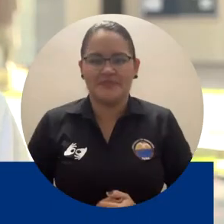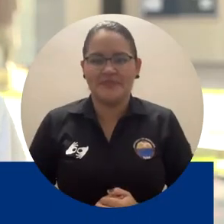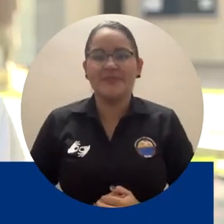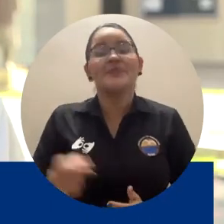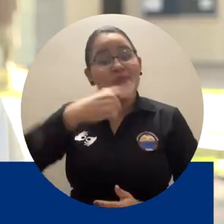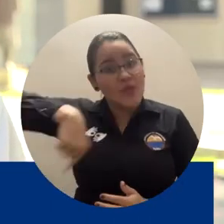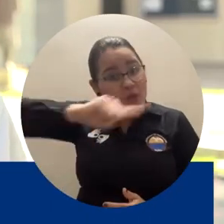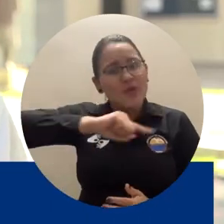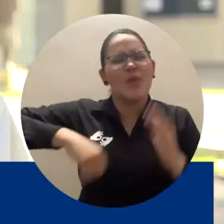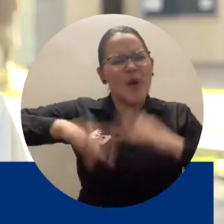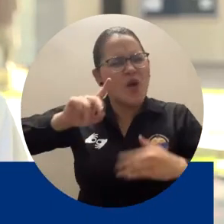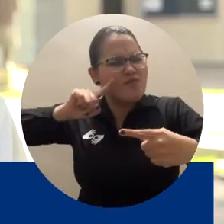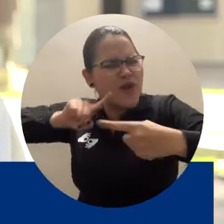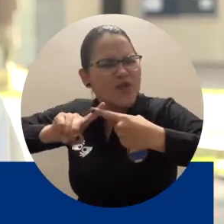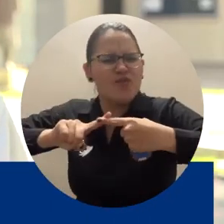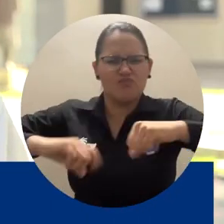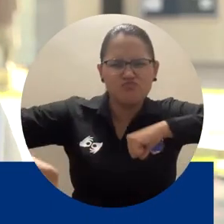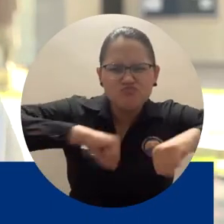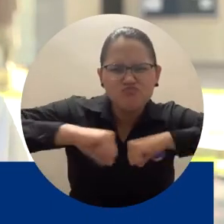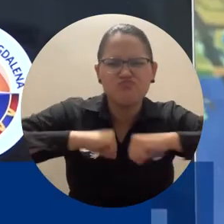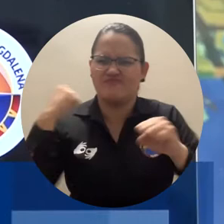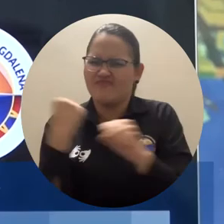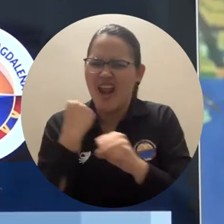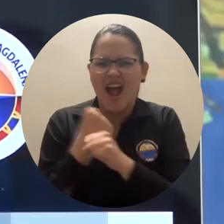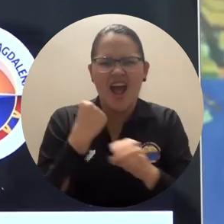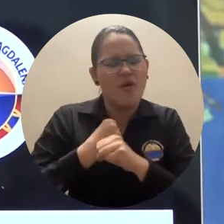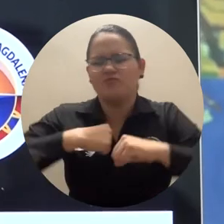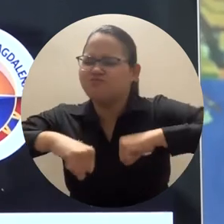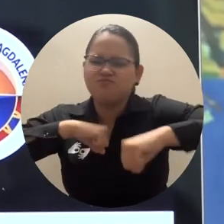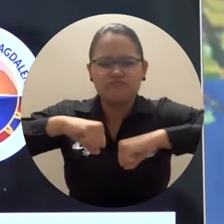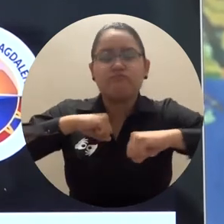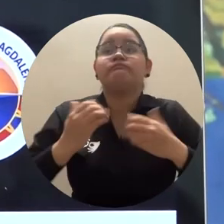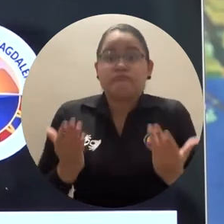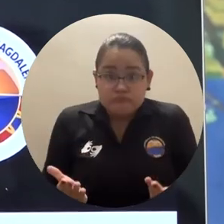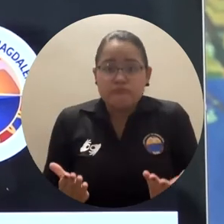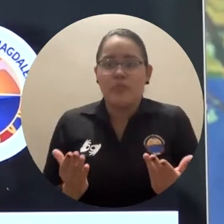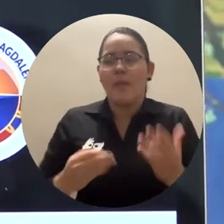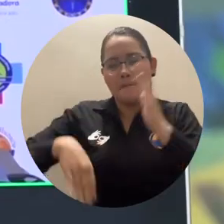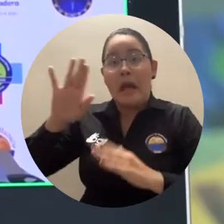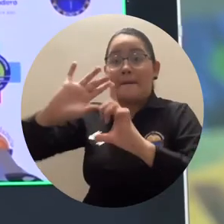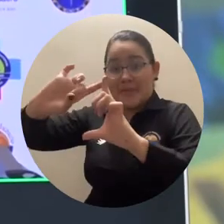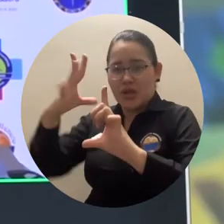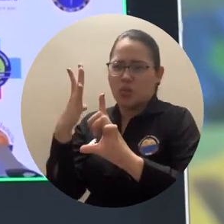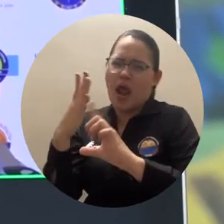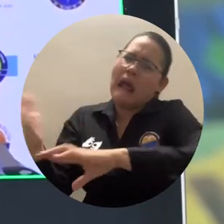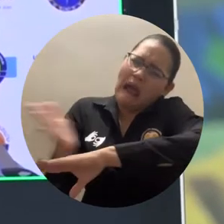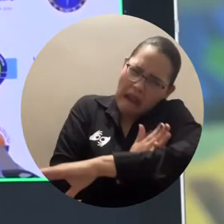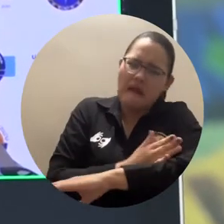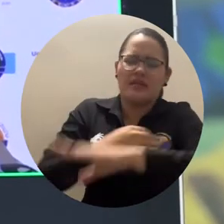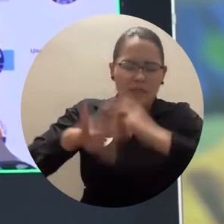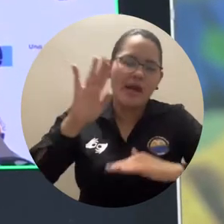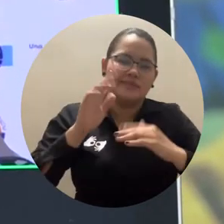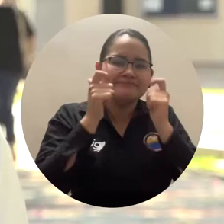da una oportunidad de que, en medio de la virtualidad, porque este proceso de formación se va a adelantar de manera virtual, complementario a los procesos que venimos